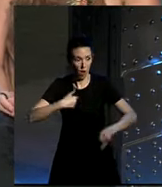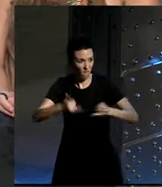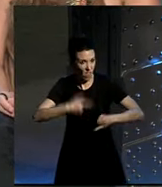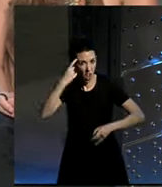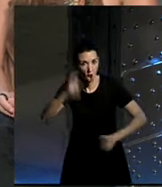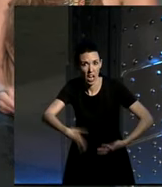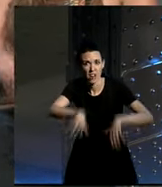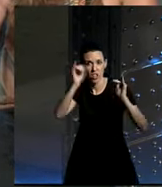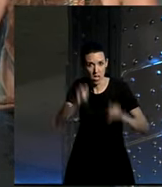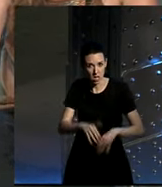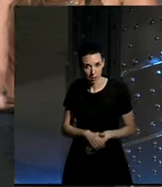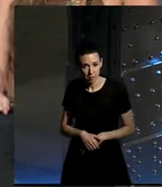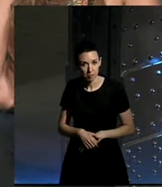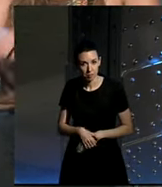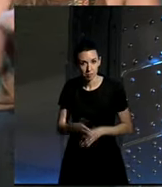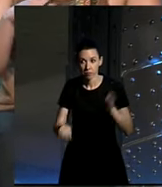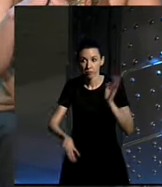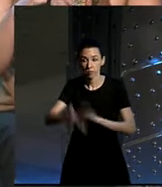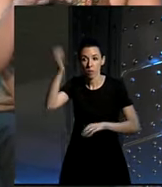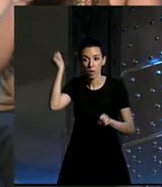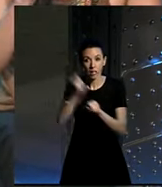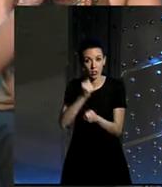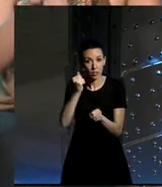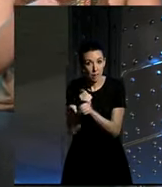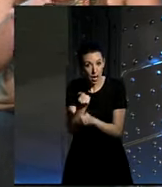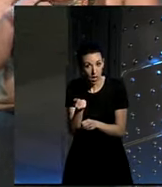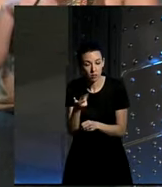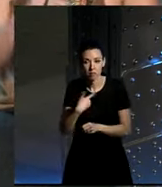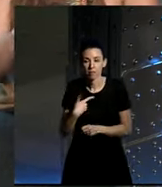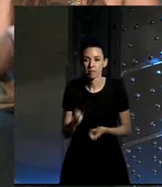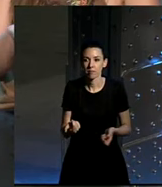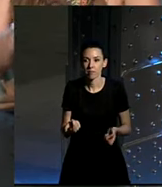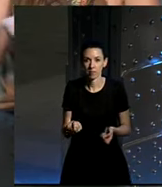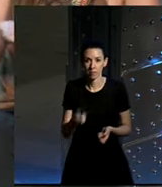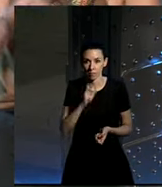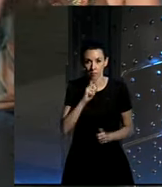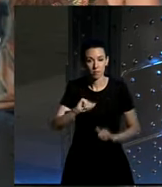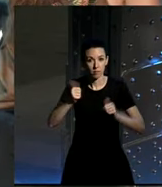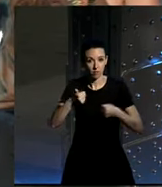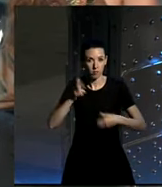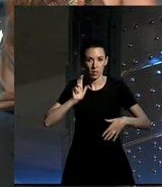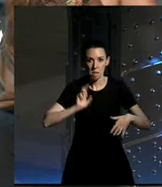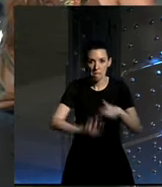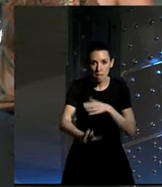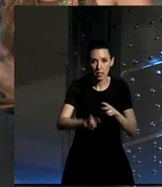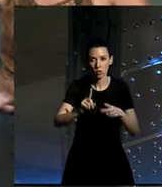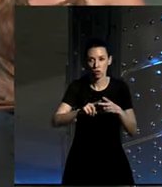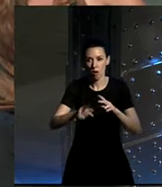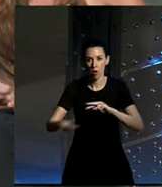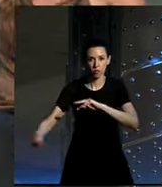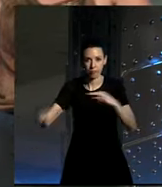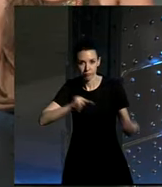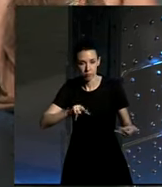loca y para ir a trabajar cogía al principio cogía metro hacía un transbordo